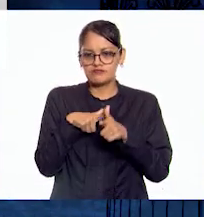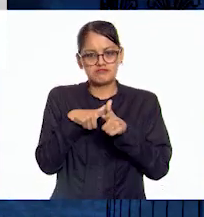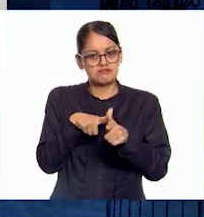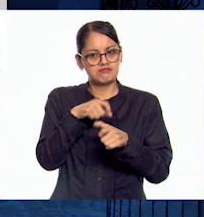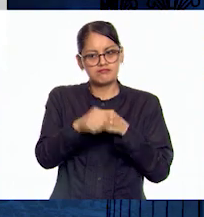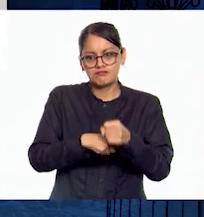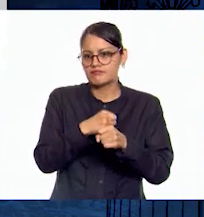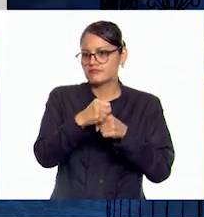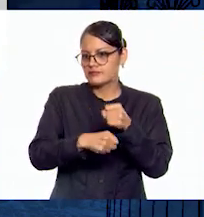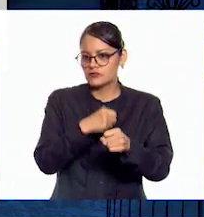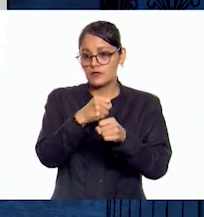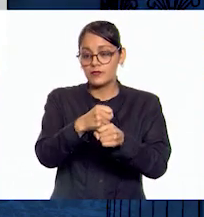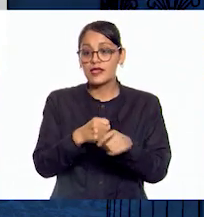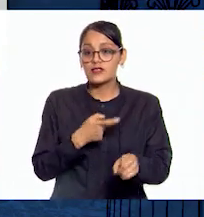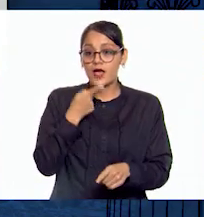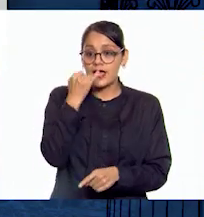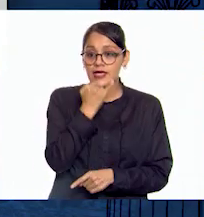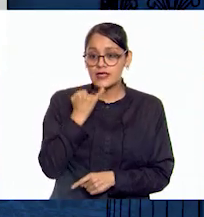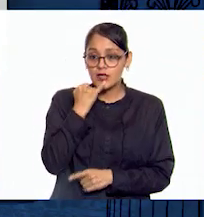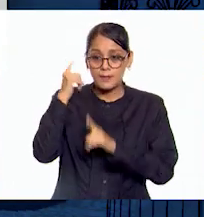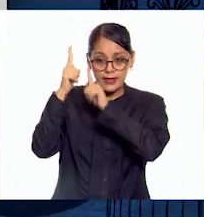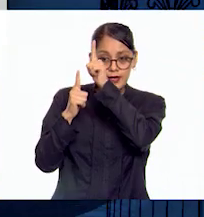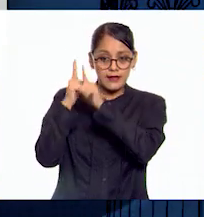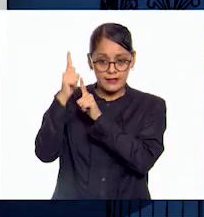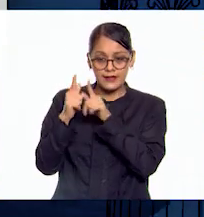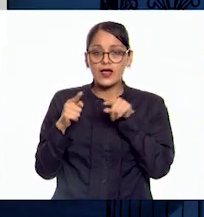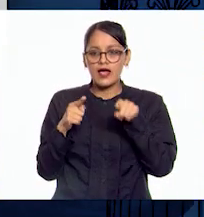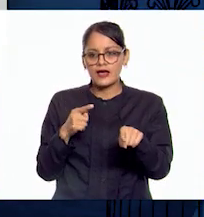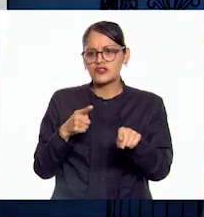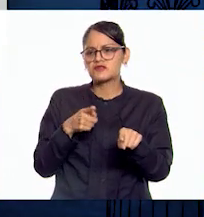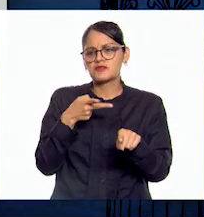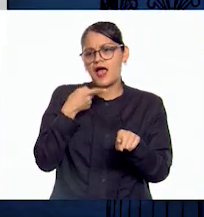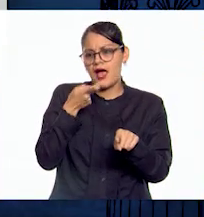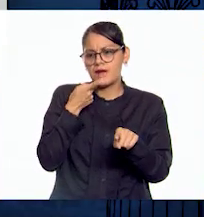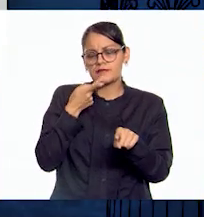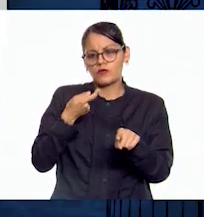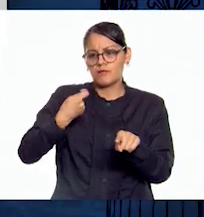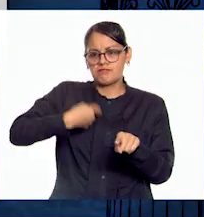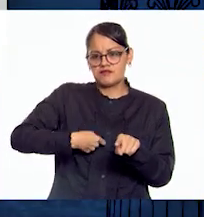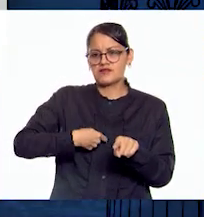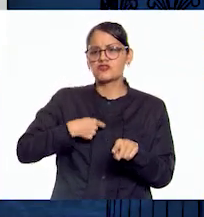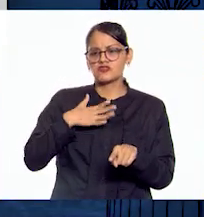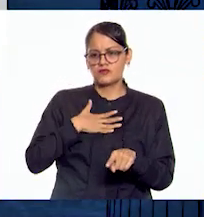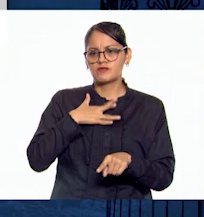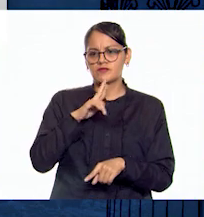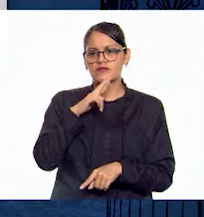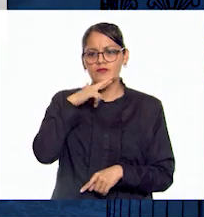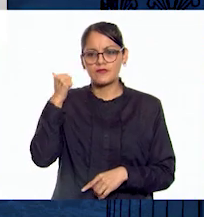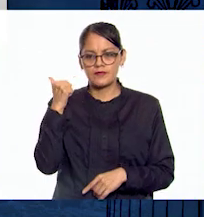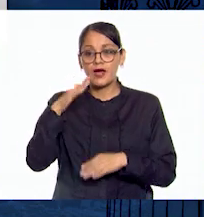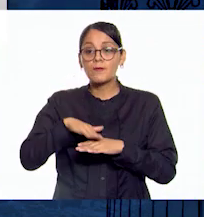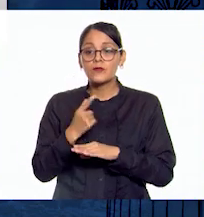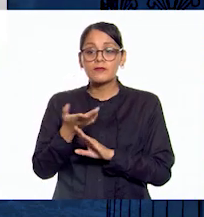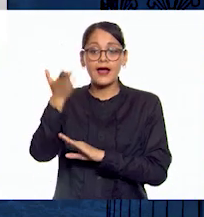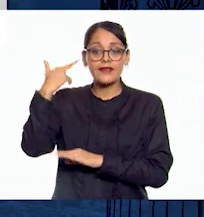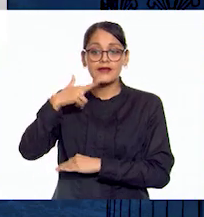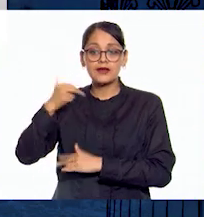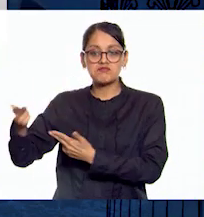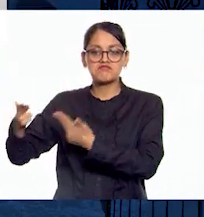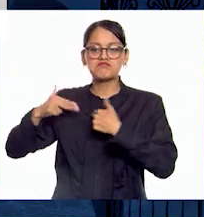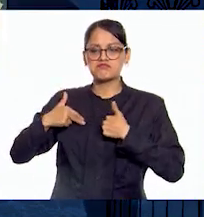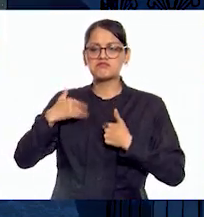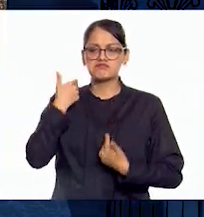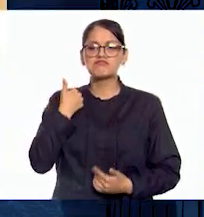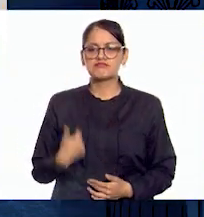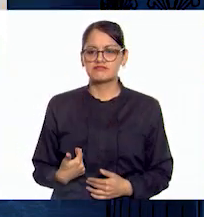Aunque hablaban griego, los bizantinos se llamaban a sí mismos romanos porque se consideraban los herederos de la antigua Roma.